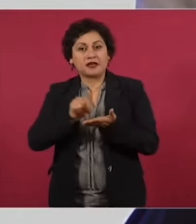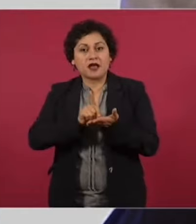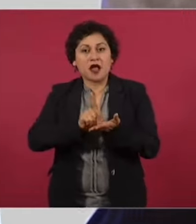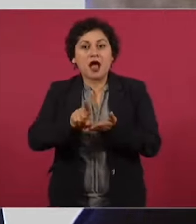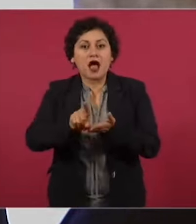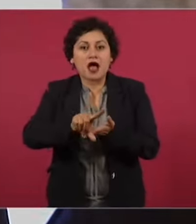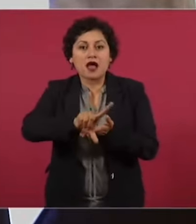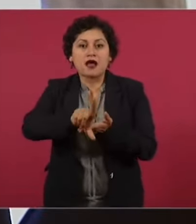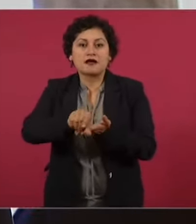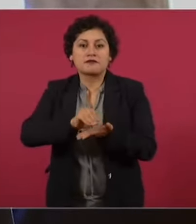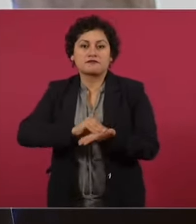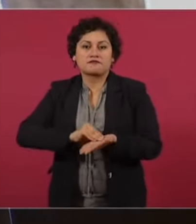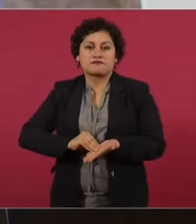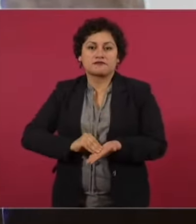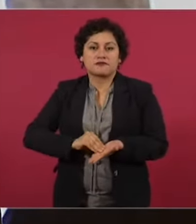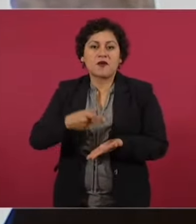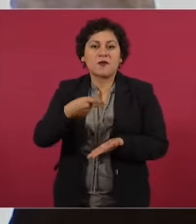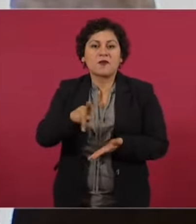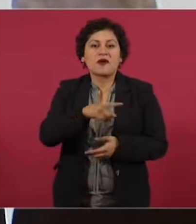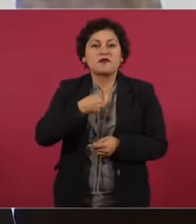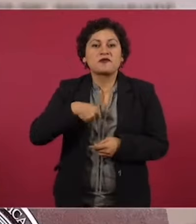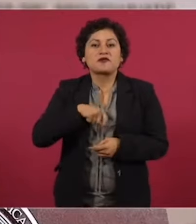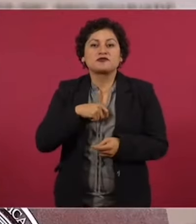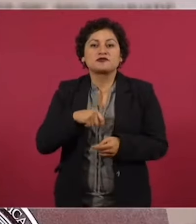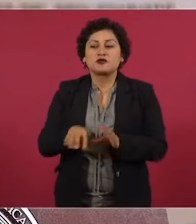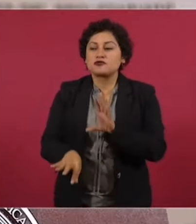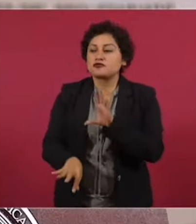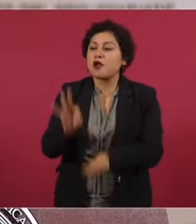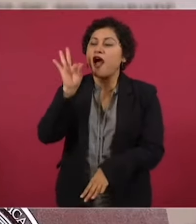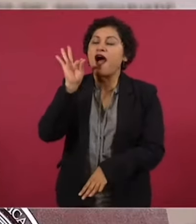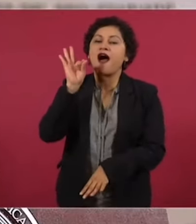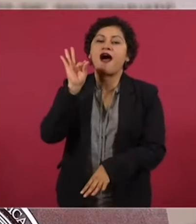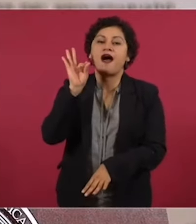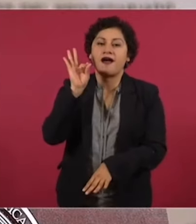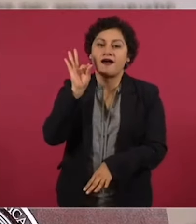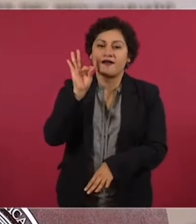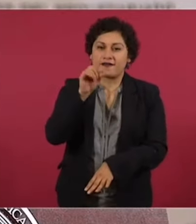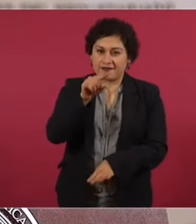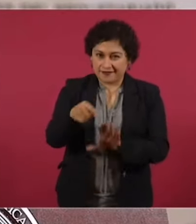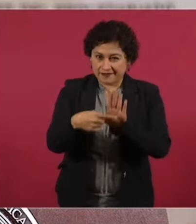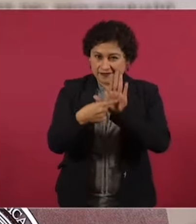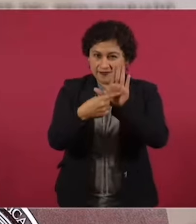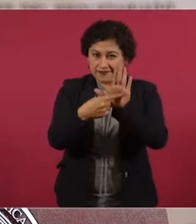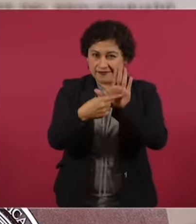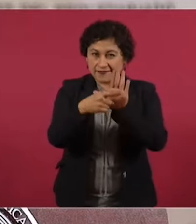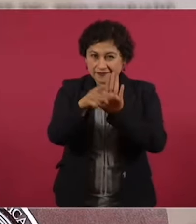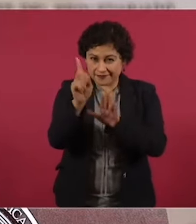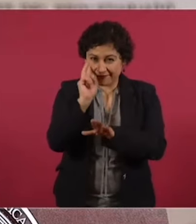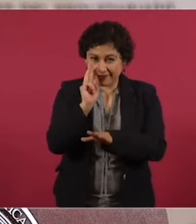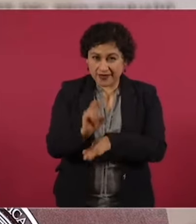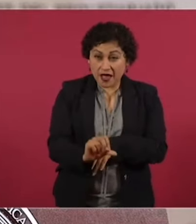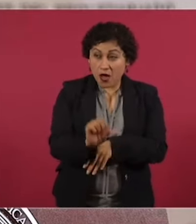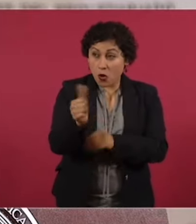mensaje que recuperamos para que veamos hasta dónde llega la oposición.